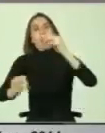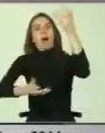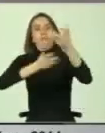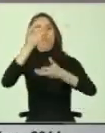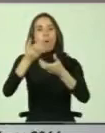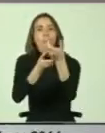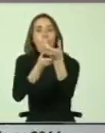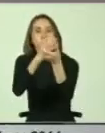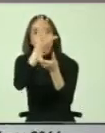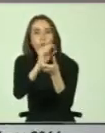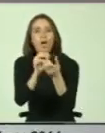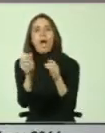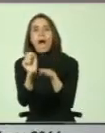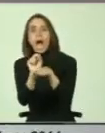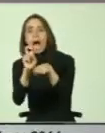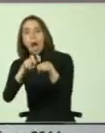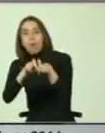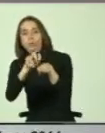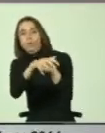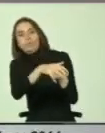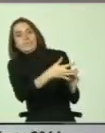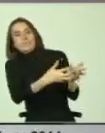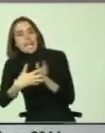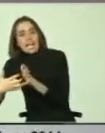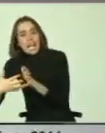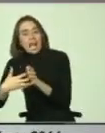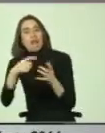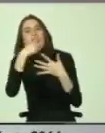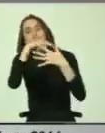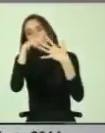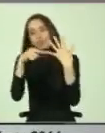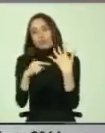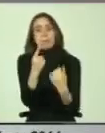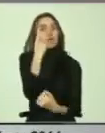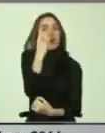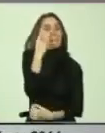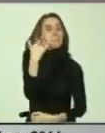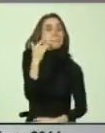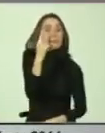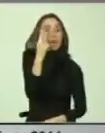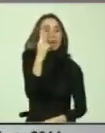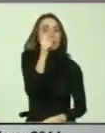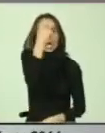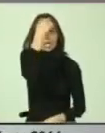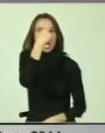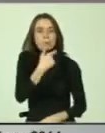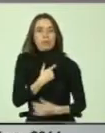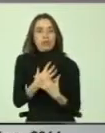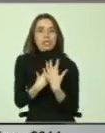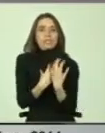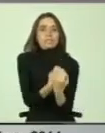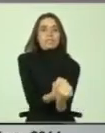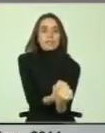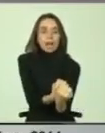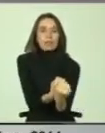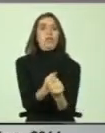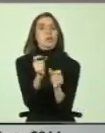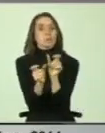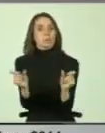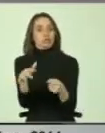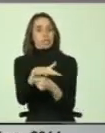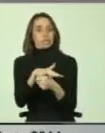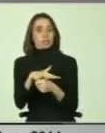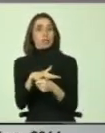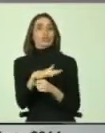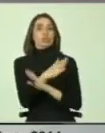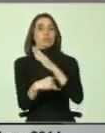cierto?, sacar a la persona del auto, etcétera, etcétera, etcétera. Pero la prioridad para nosotros es rescatar personas e indudablemente las personas en situación de discapacidad